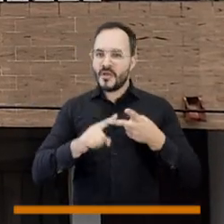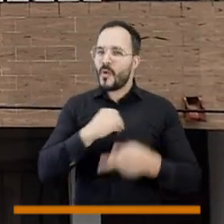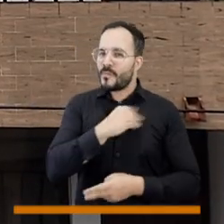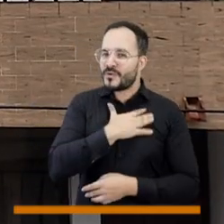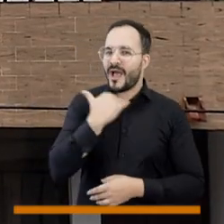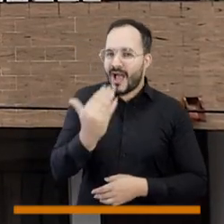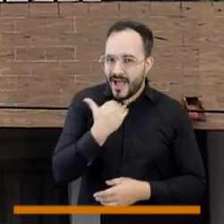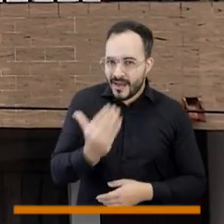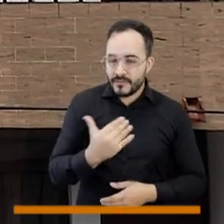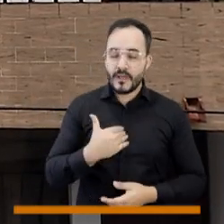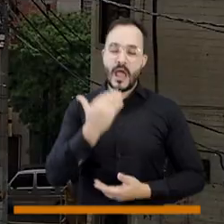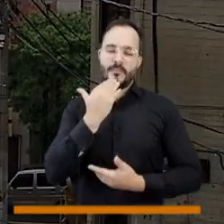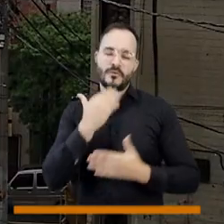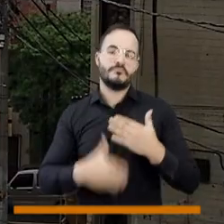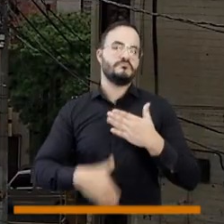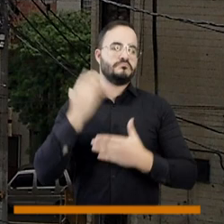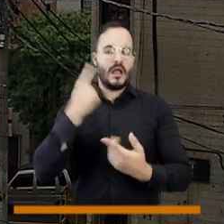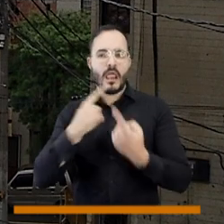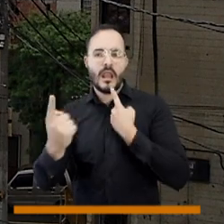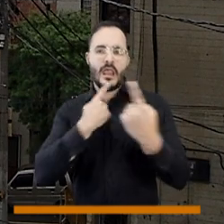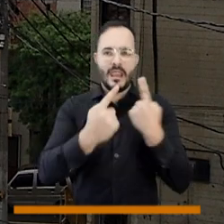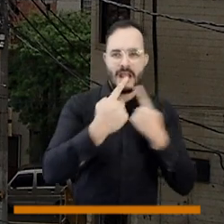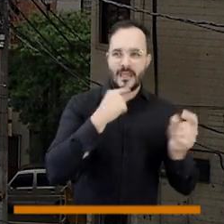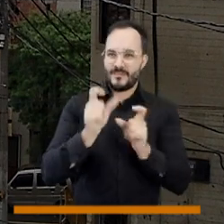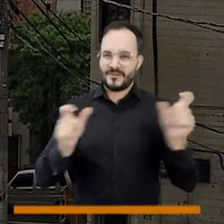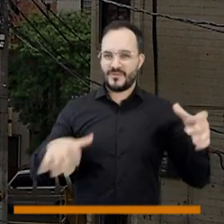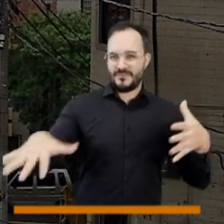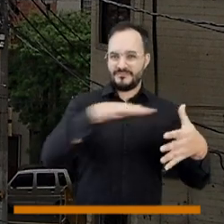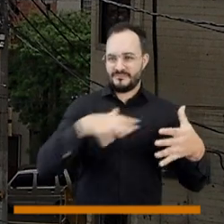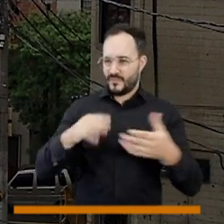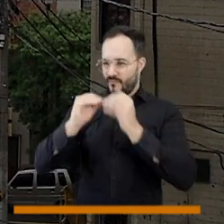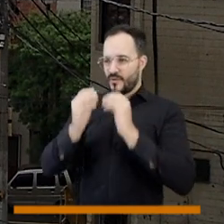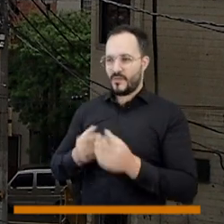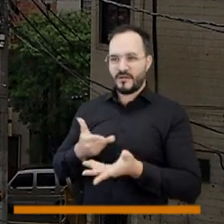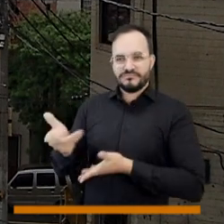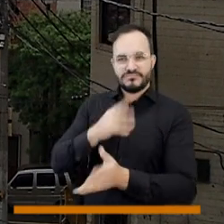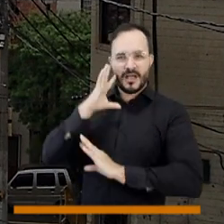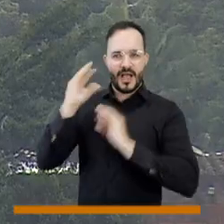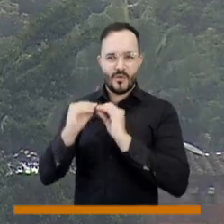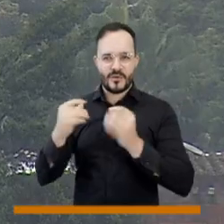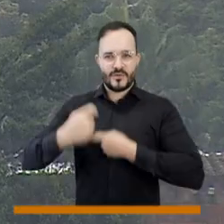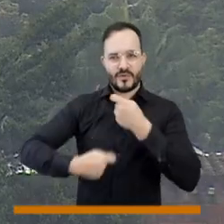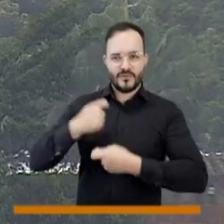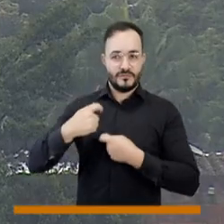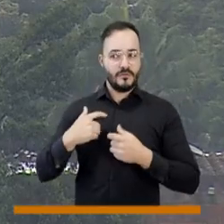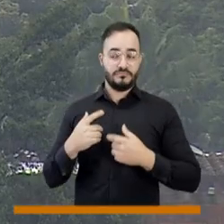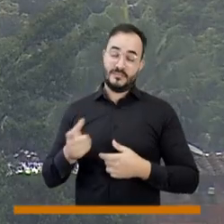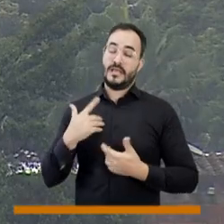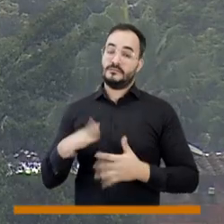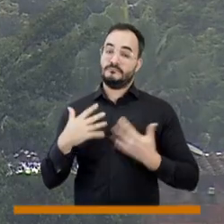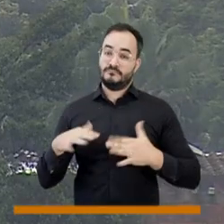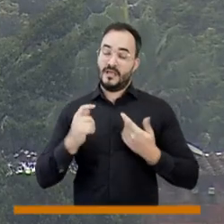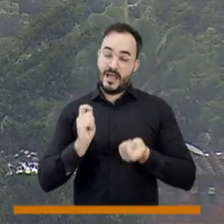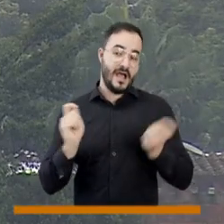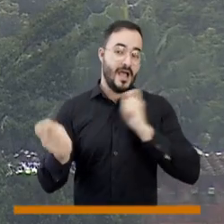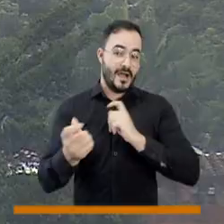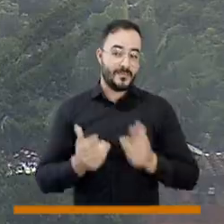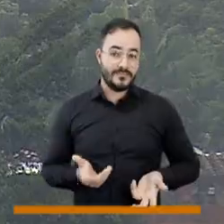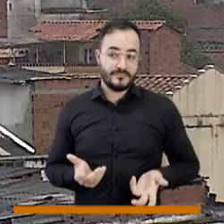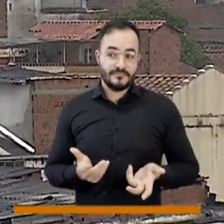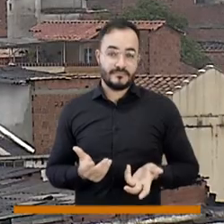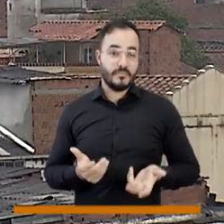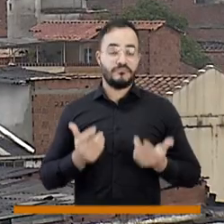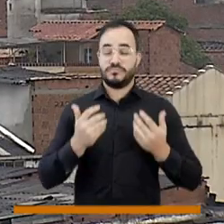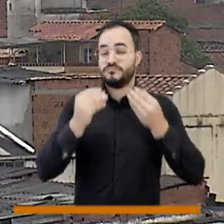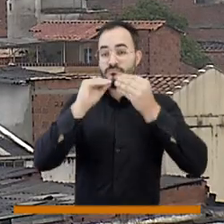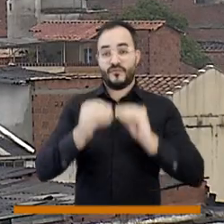porque cuando uno se empieza a relacionar con otras personas y no de la misma manera como lo ha hecho enfrenta nuevos paradigmas y aquí es puede ser